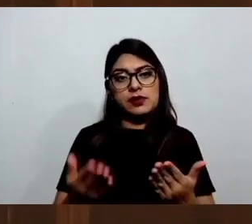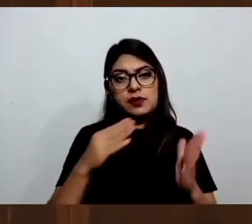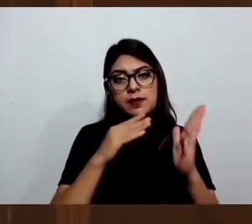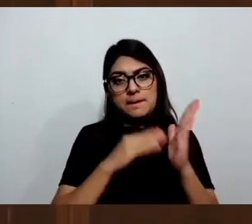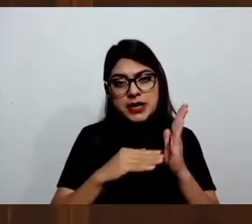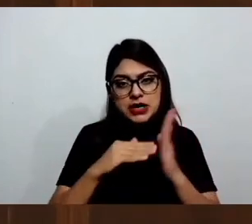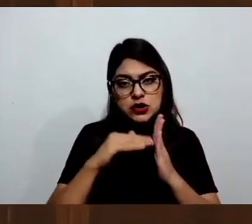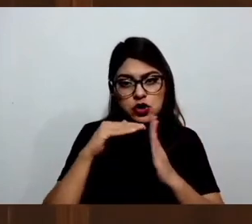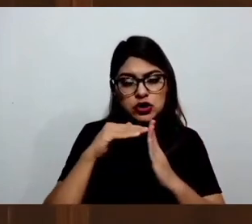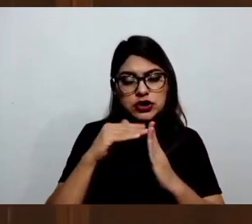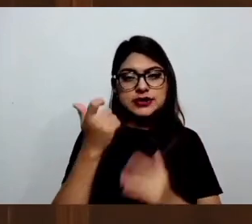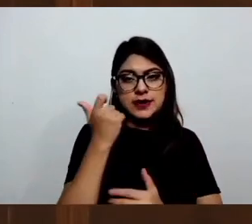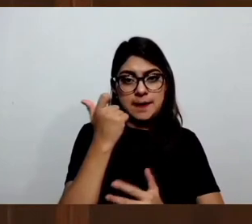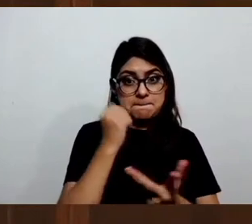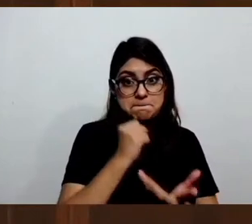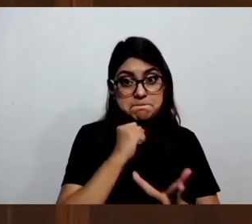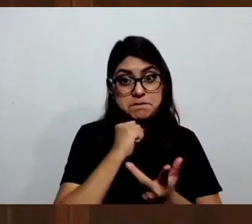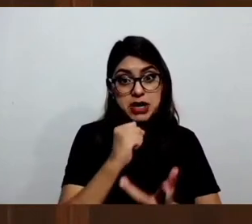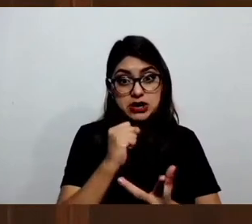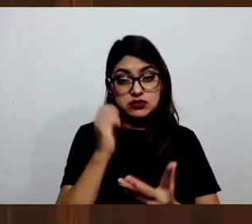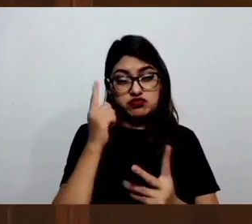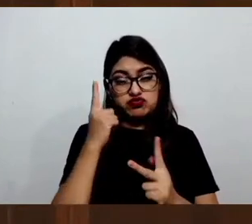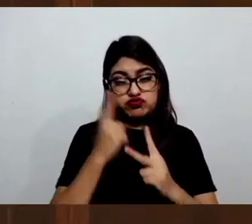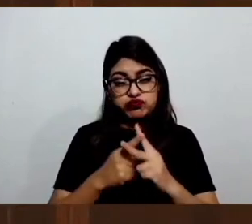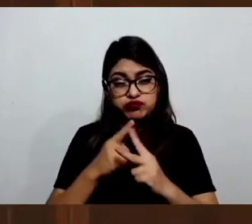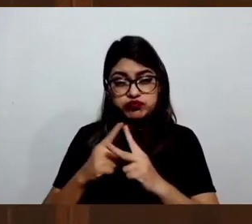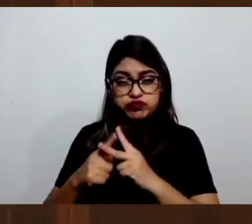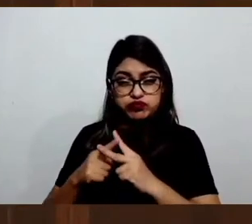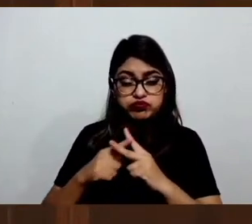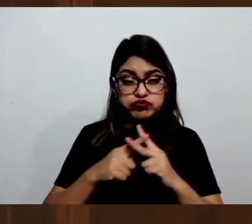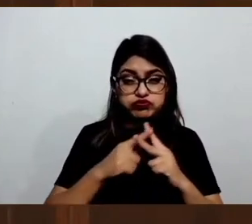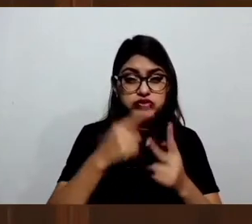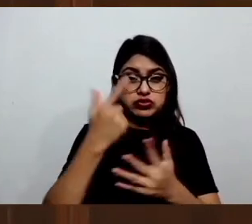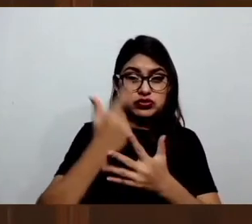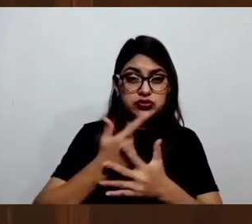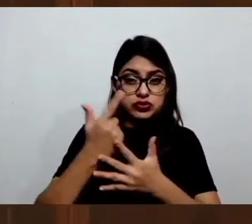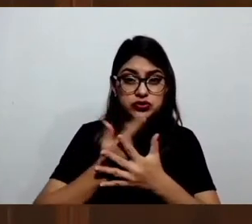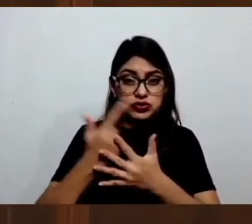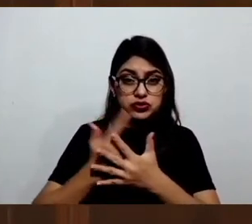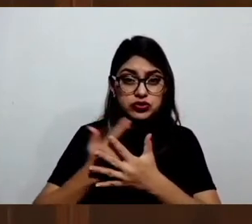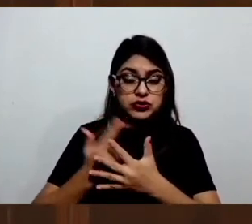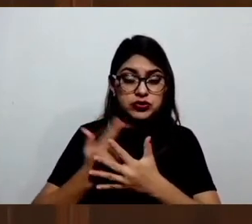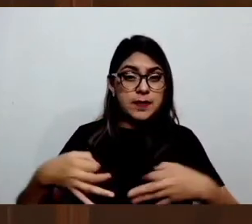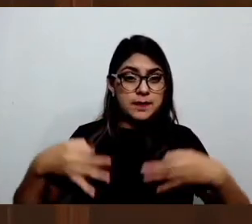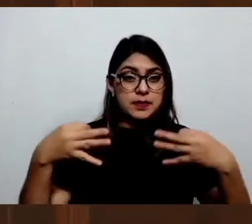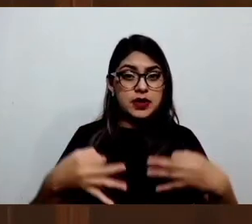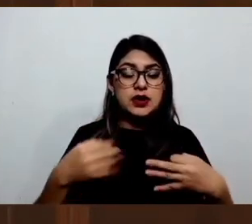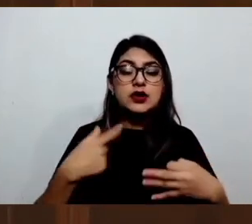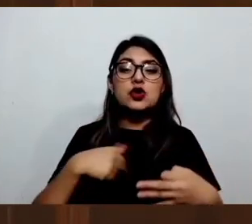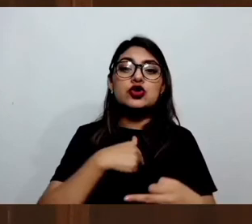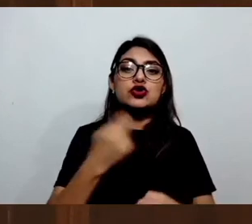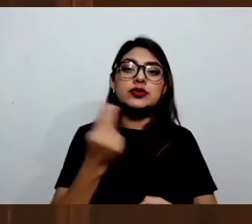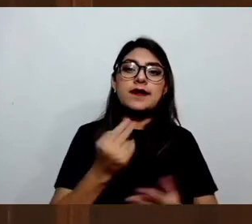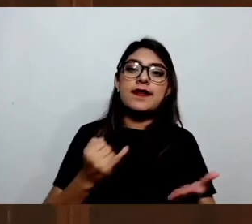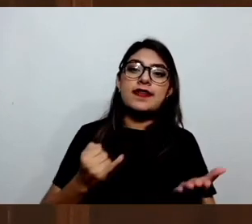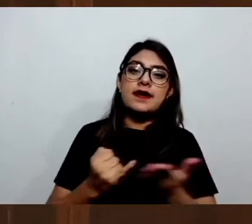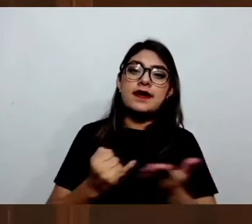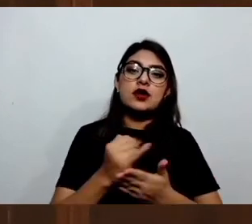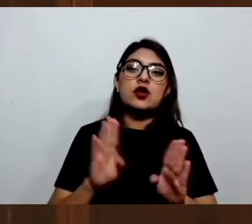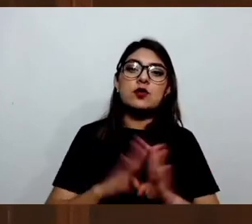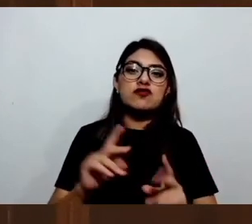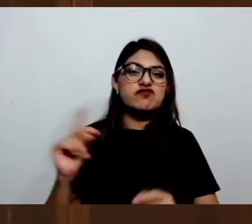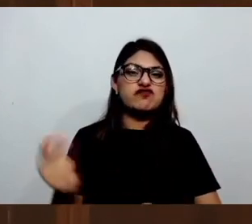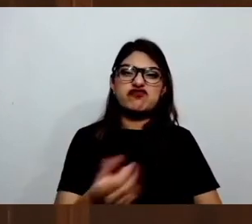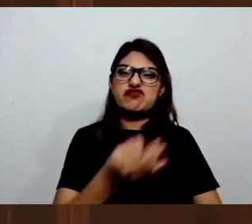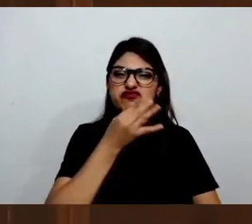requieren de que tomemos las decisiones no con la prontitud que quisiéramos,